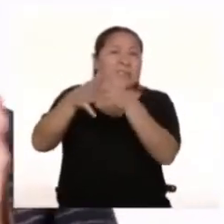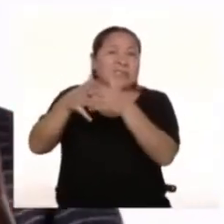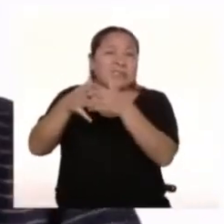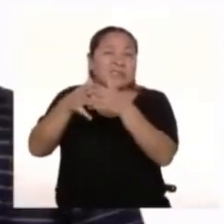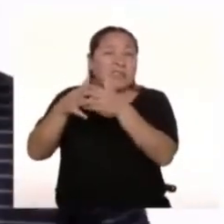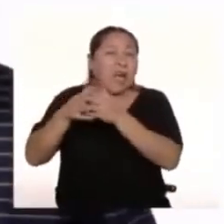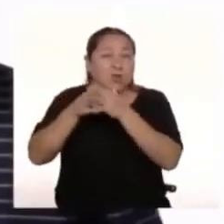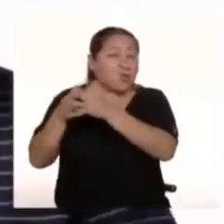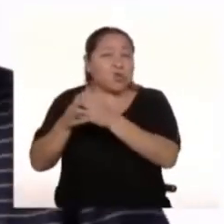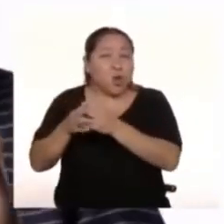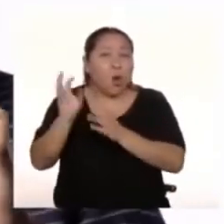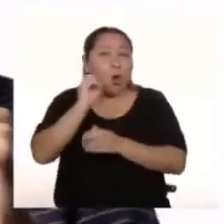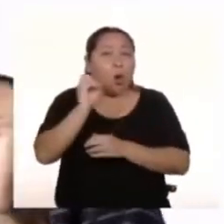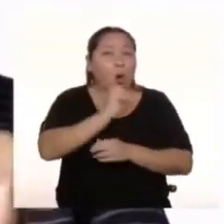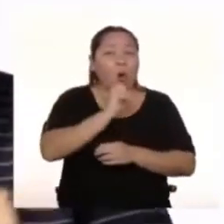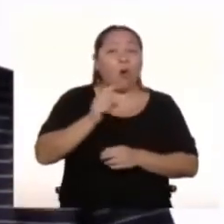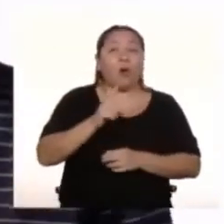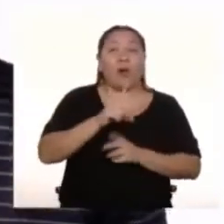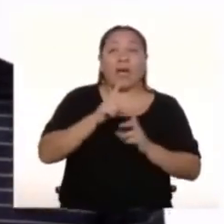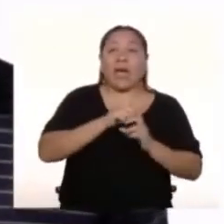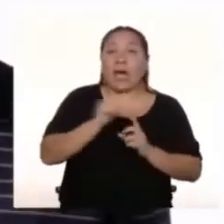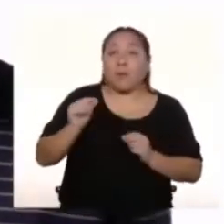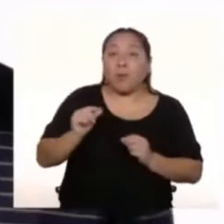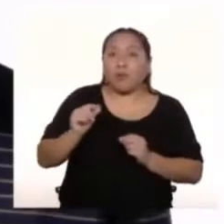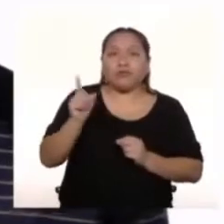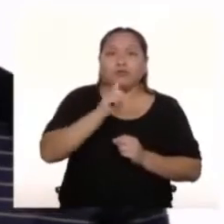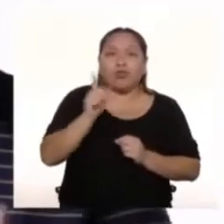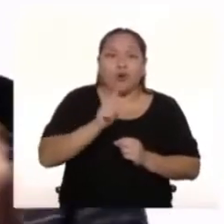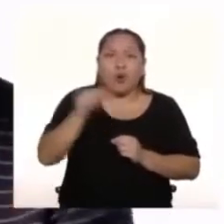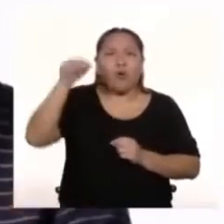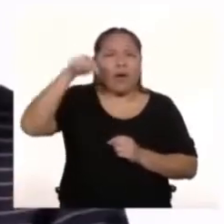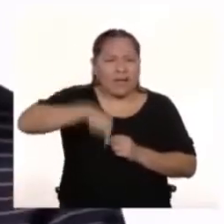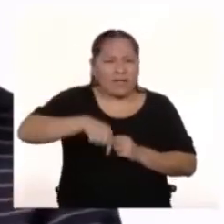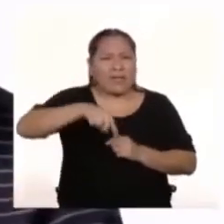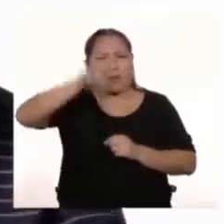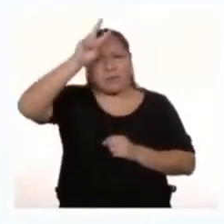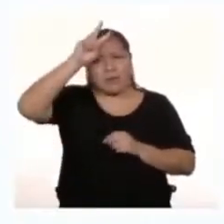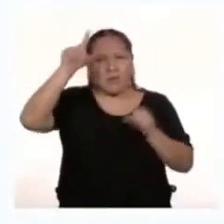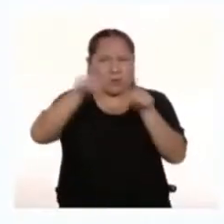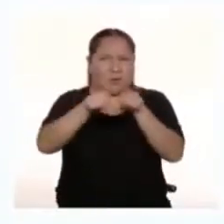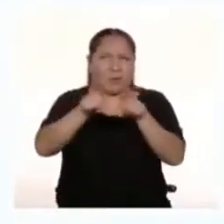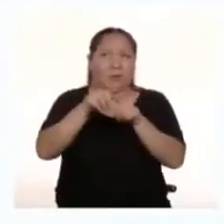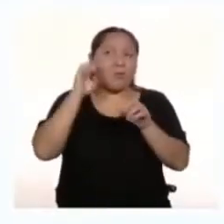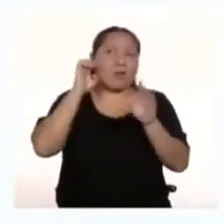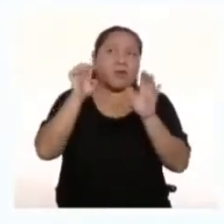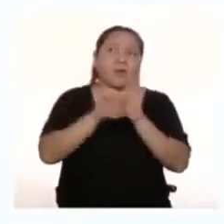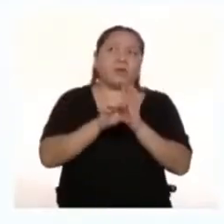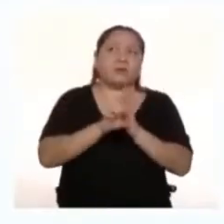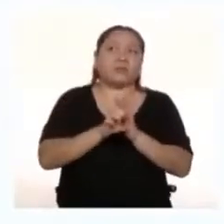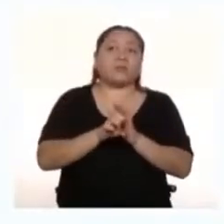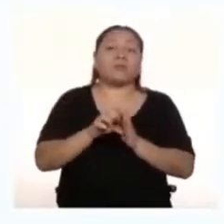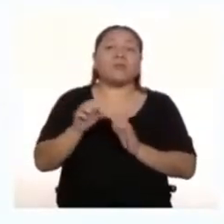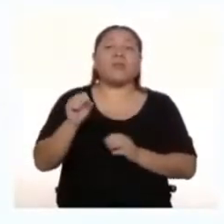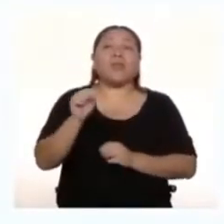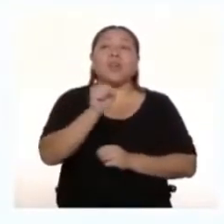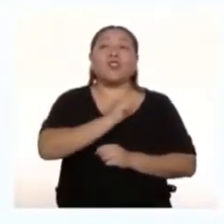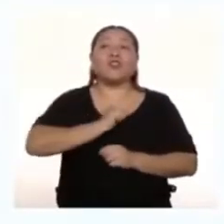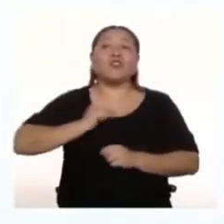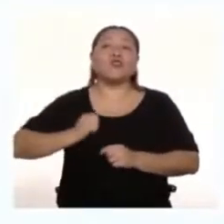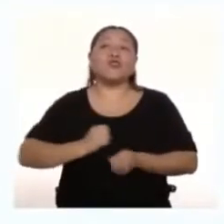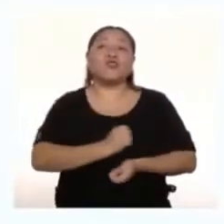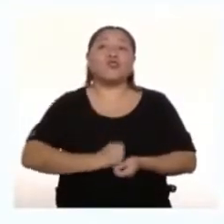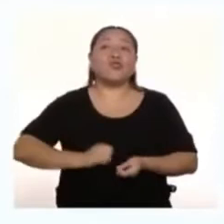Perú Nosotros también tenemos Nuestros superhéroes Y superheroínas Como por ejemplo Super Cholo Creado por